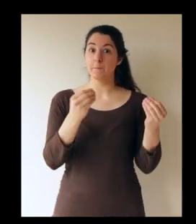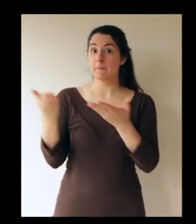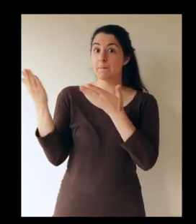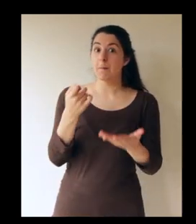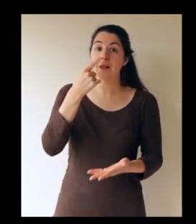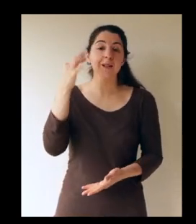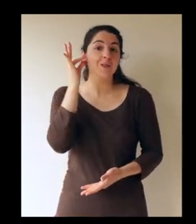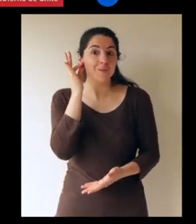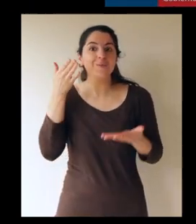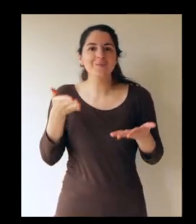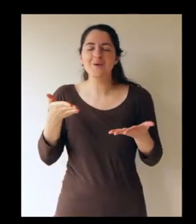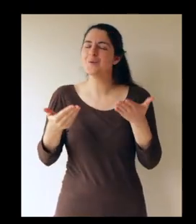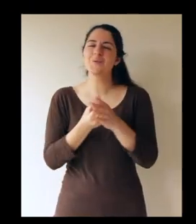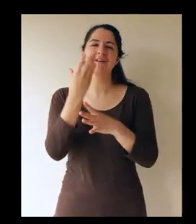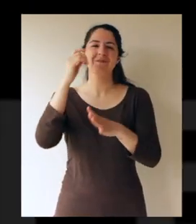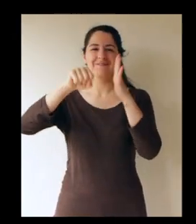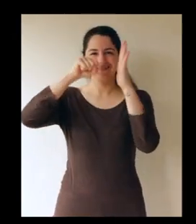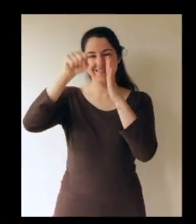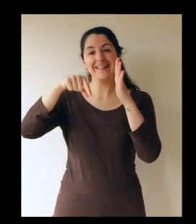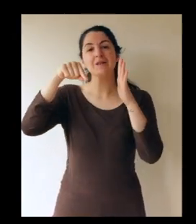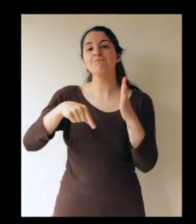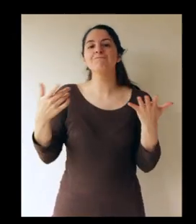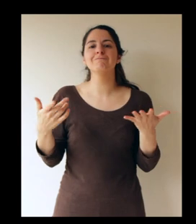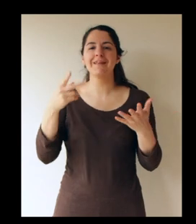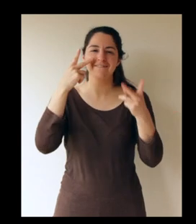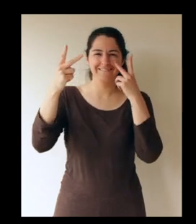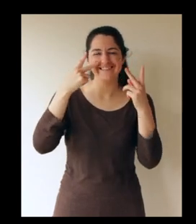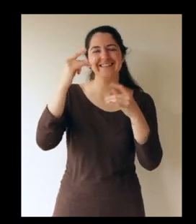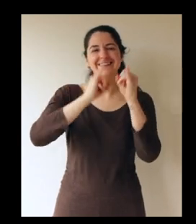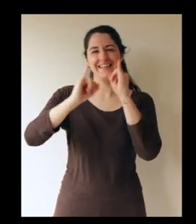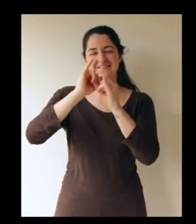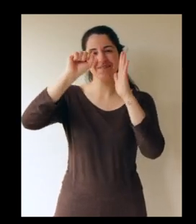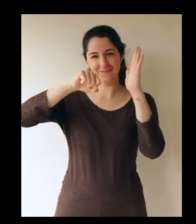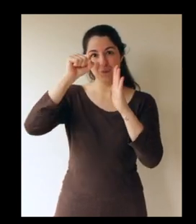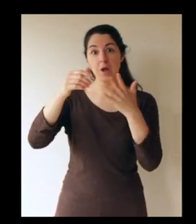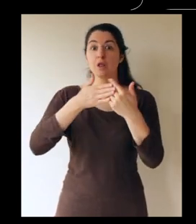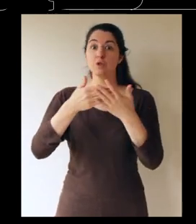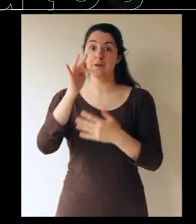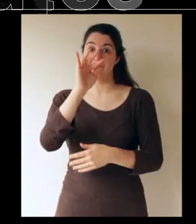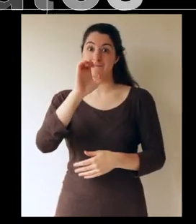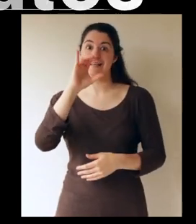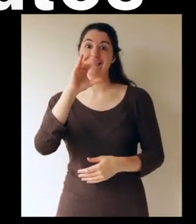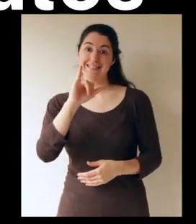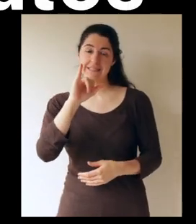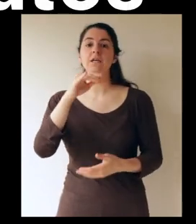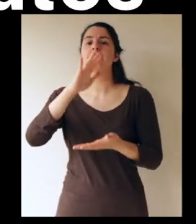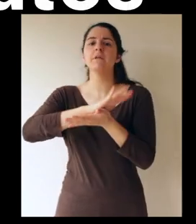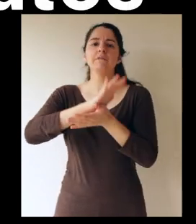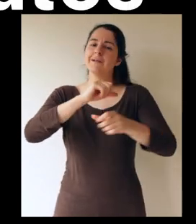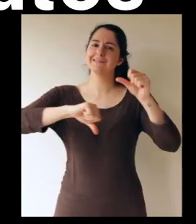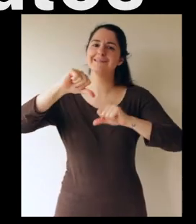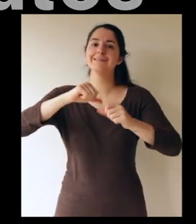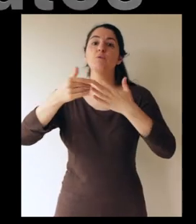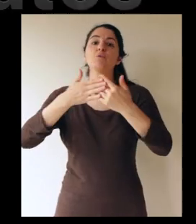Bienvenidas y bienvenidos a un nuevo capítulo de Visitas Virtuales en FECI, el Festival de la Ciencia